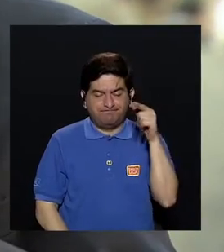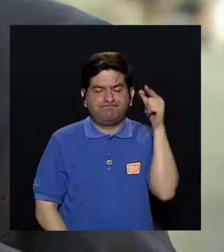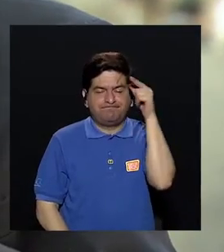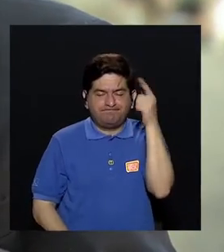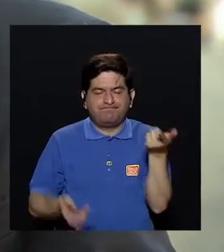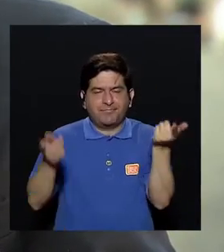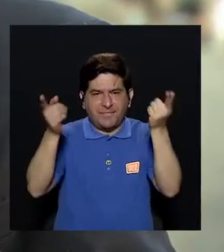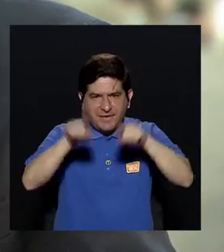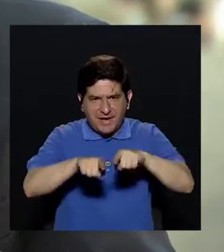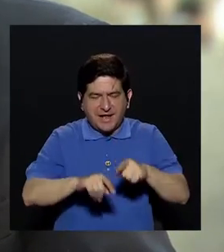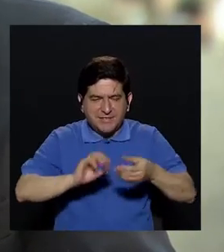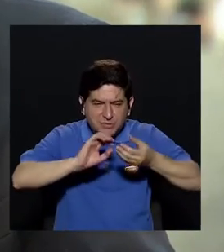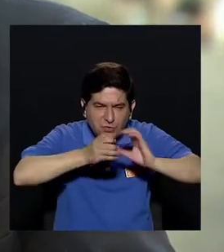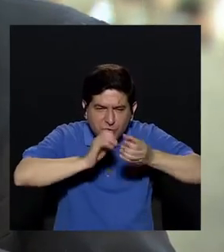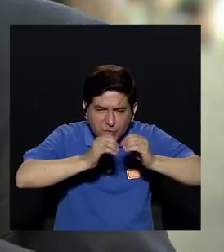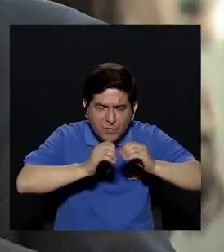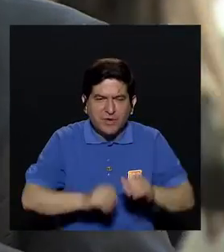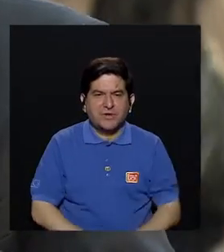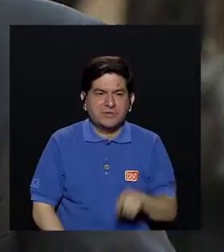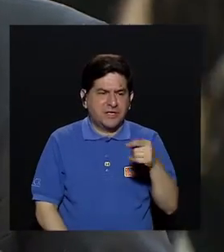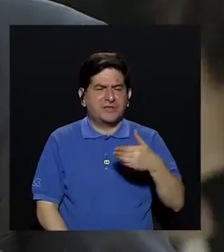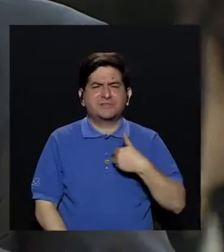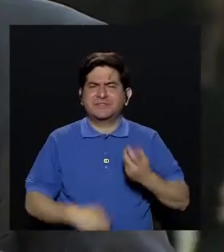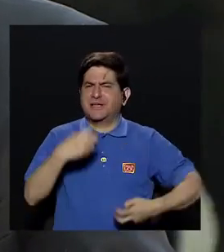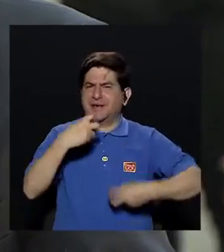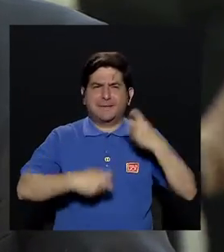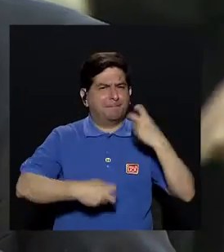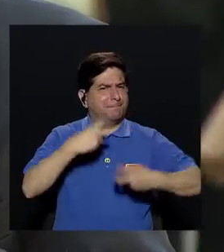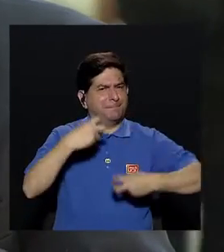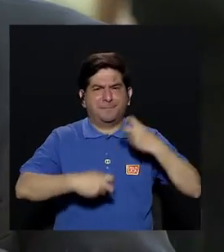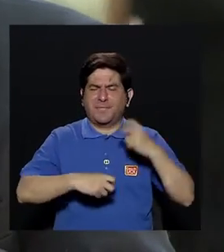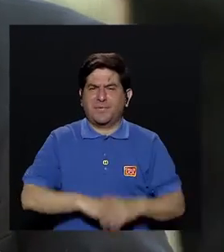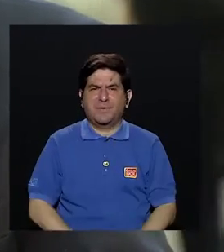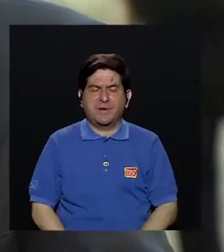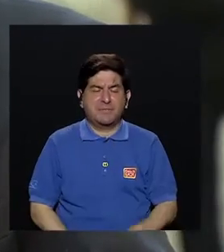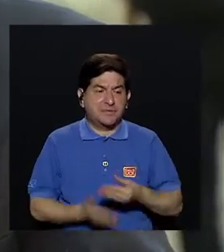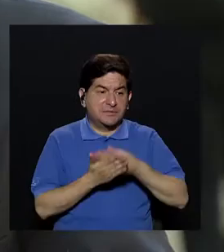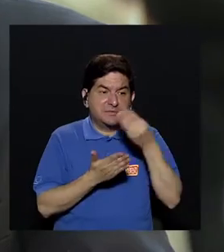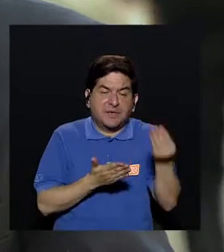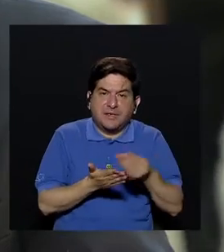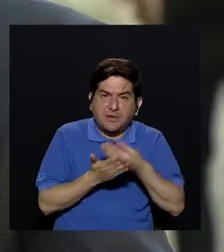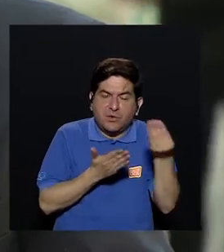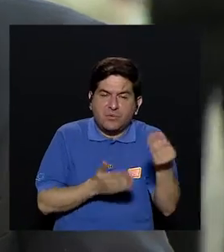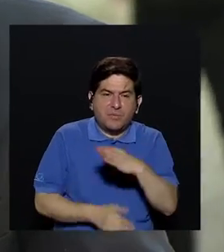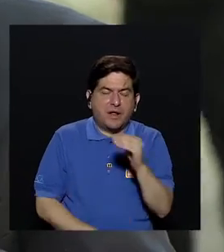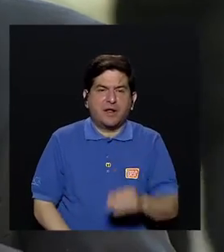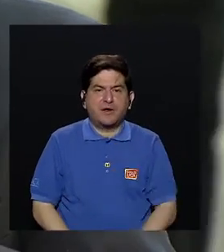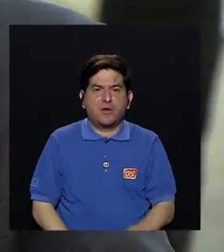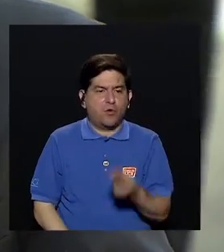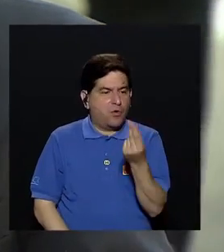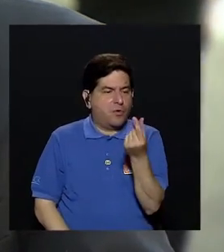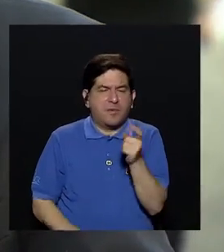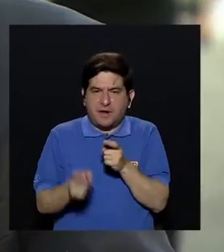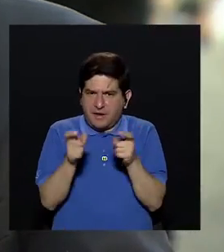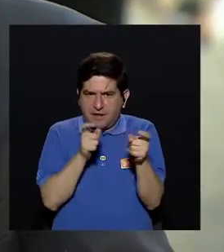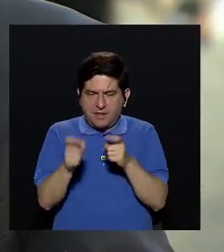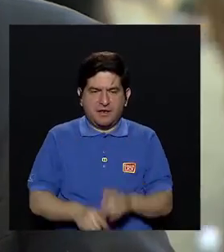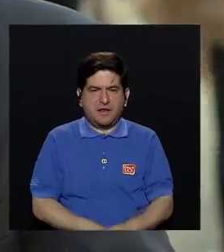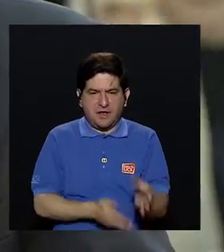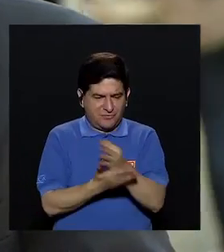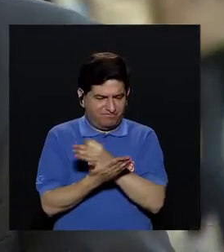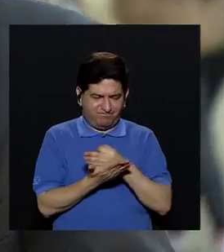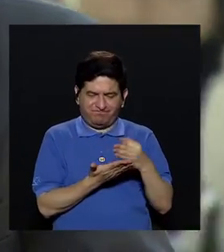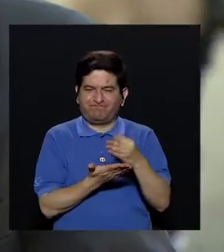por supuesto, en el caso del cálculo, empiezan a tener dificultades para hacer compras o para manejar el dinero,